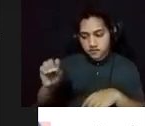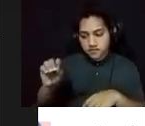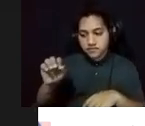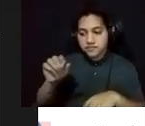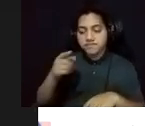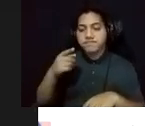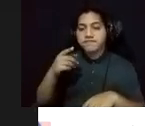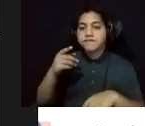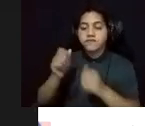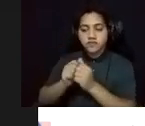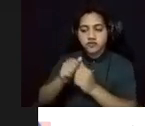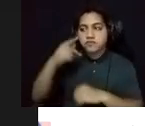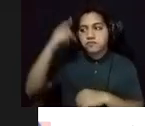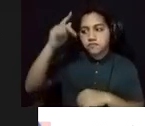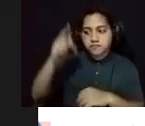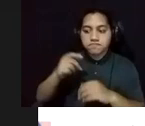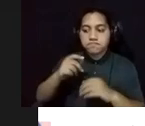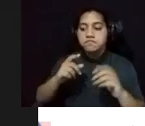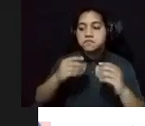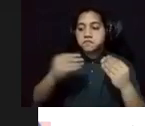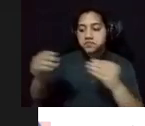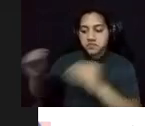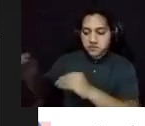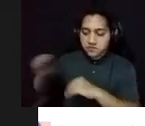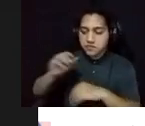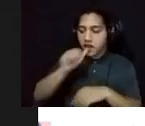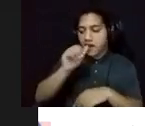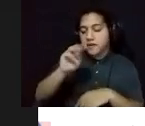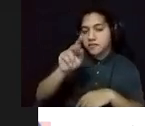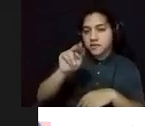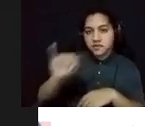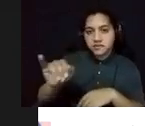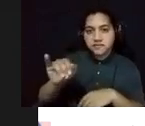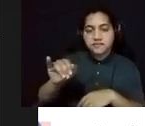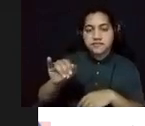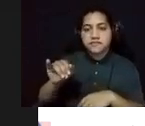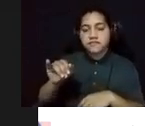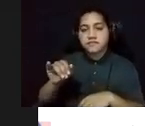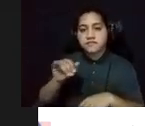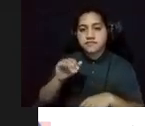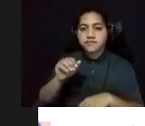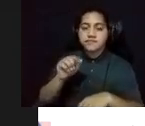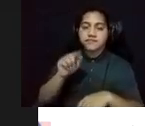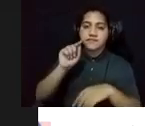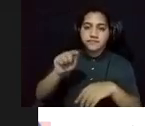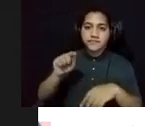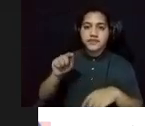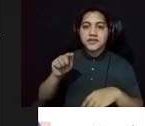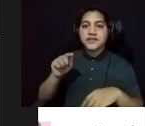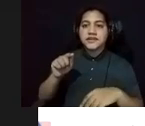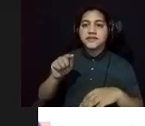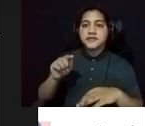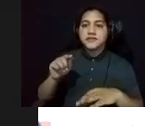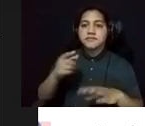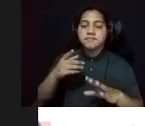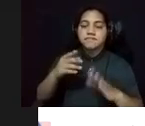vendía maní para aportar al sustento de su hogar. Esta pintura refleja la escasez de su ropa,